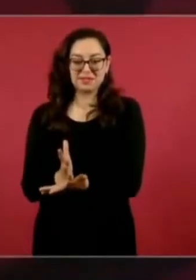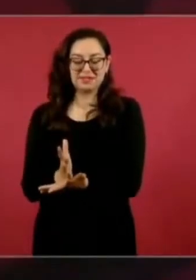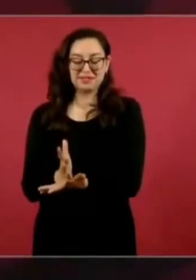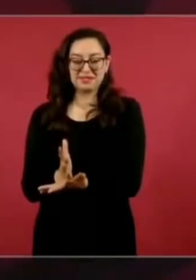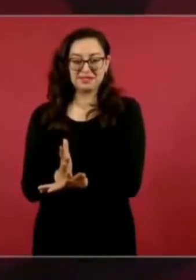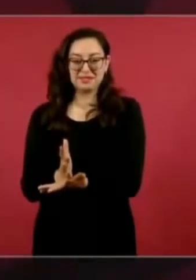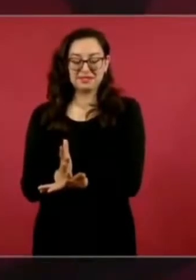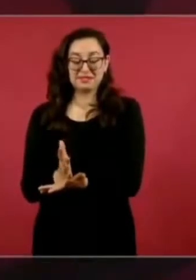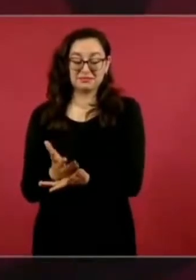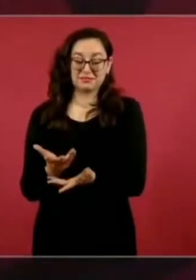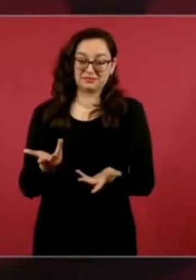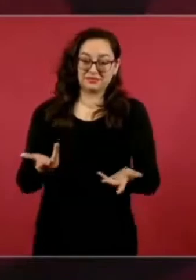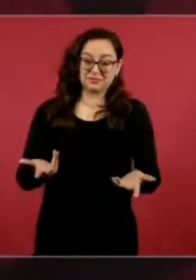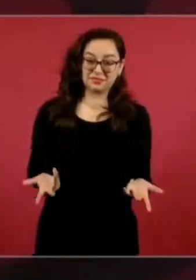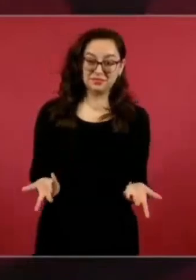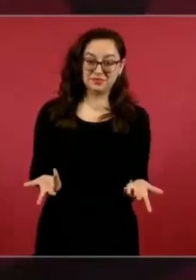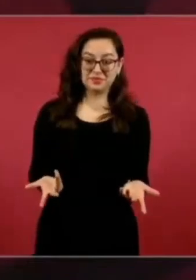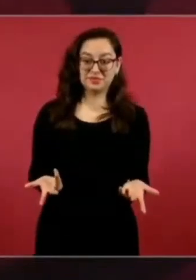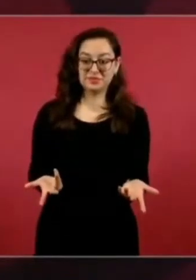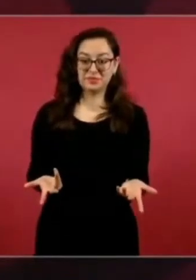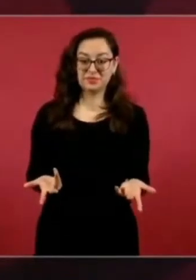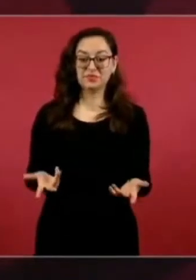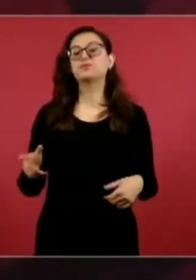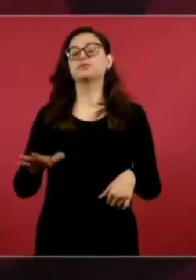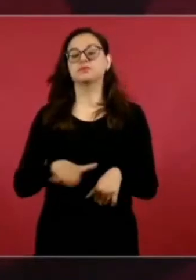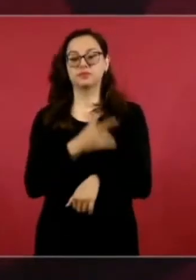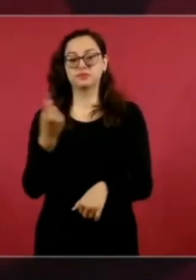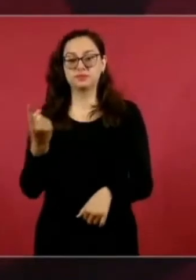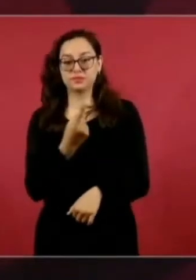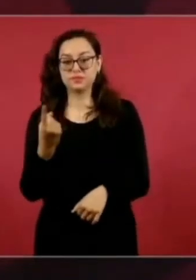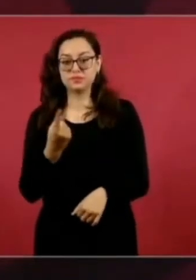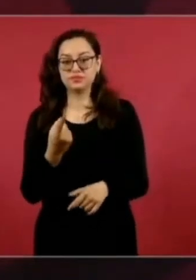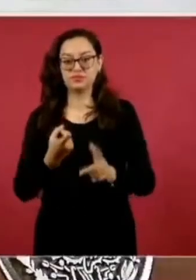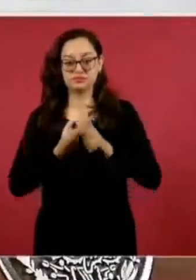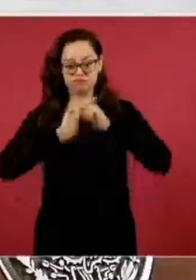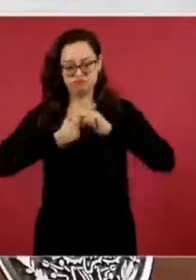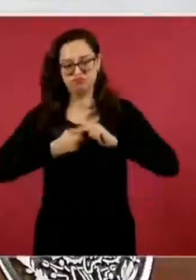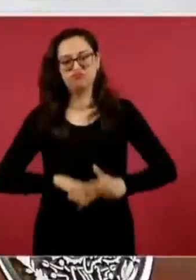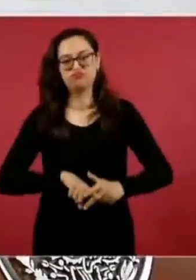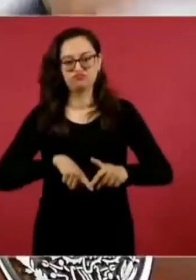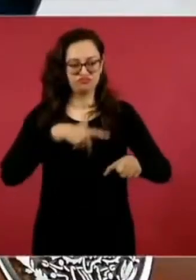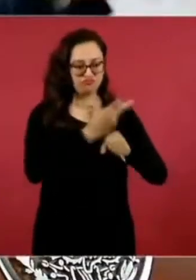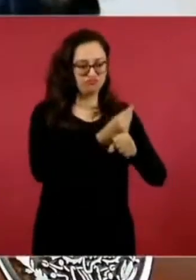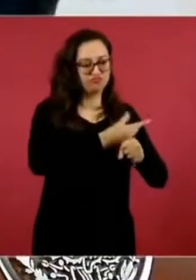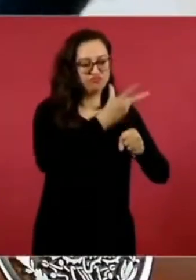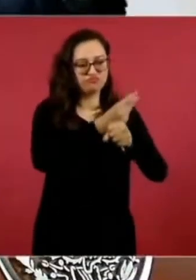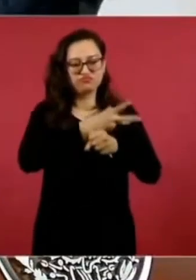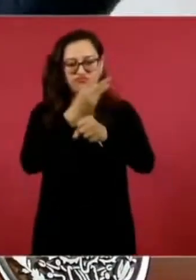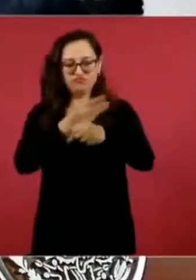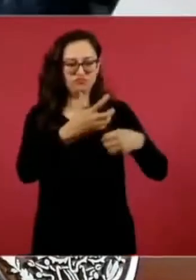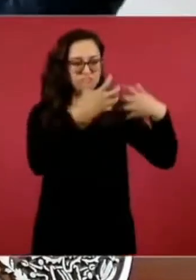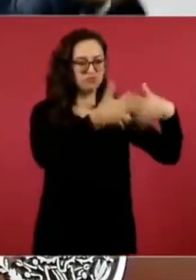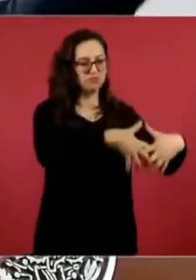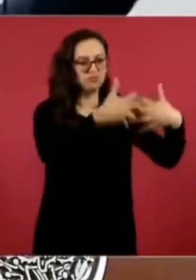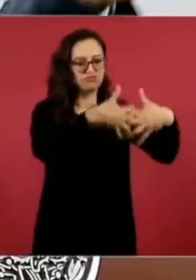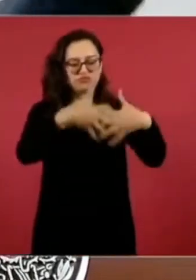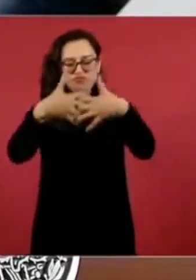porque desde que llegamos rehabilitamos las seis refinerías, no hemos dejado de invertir